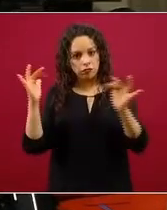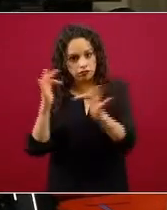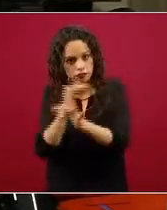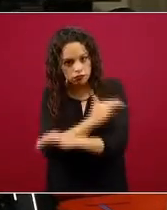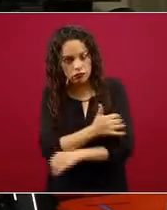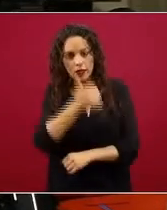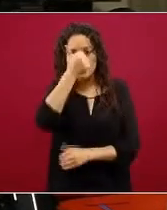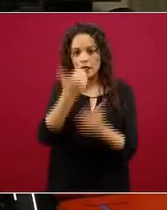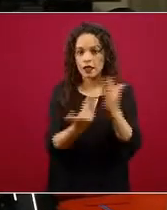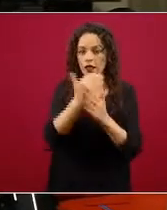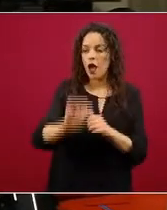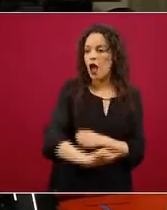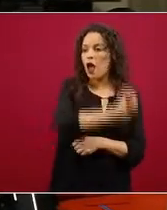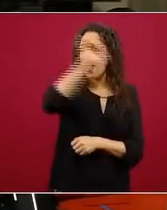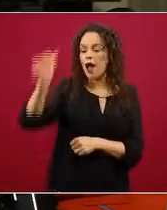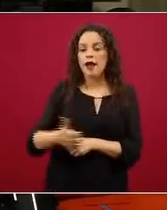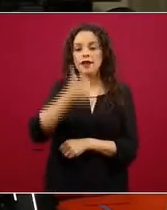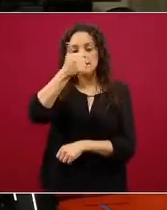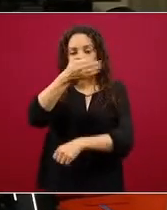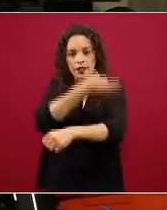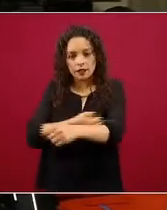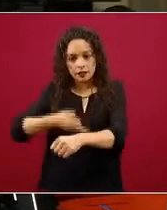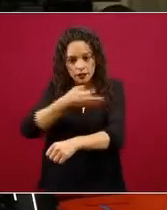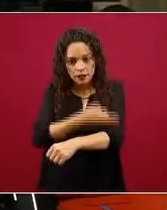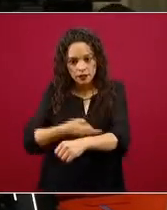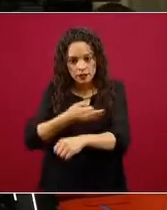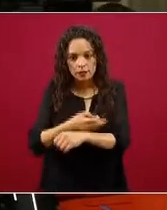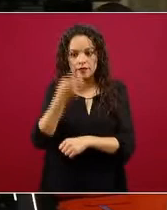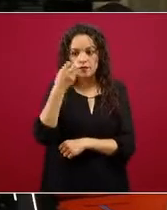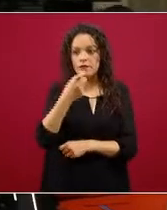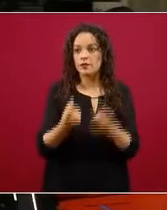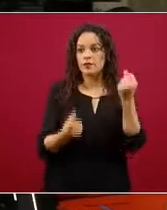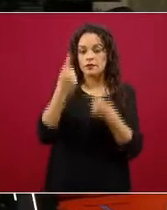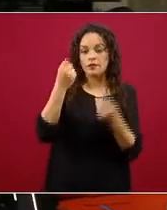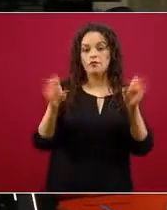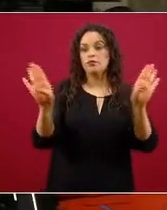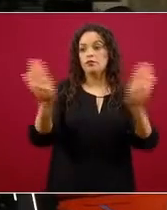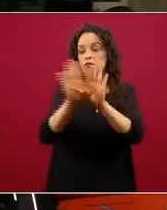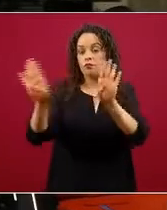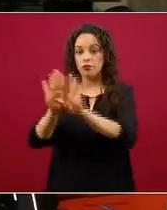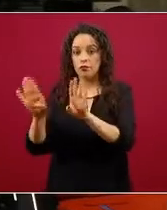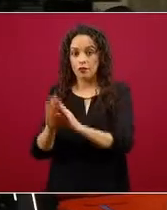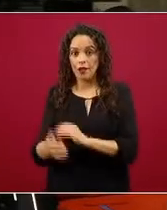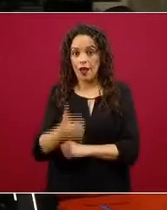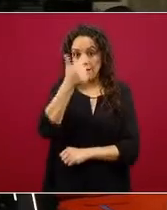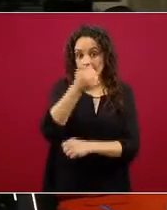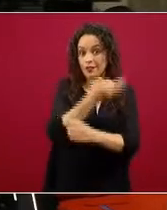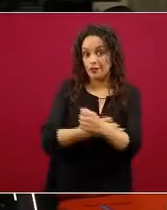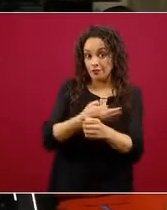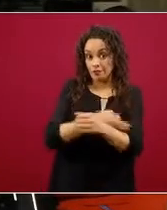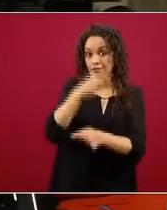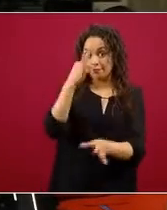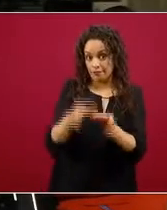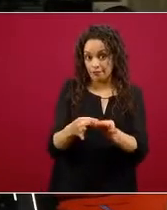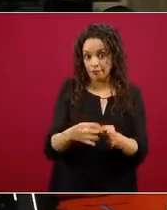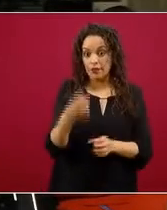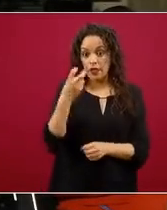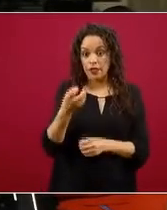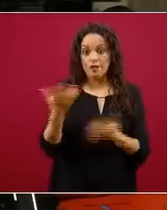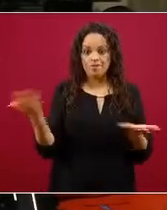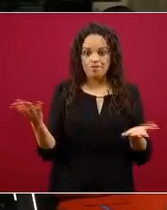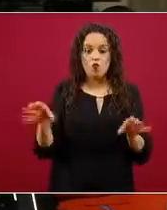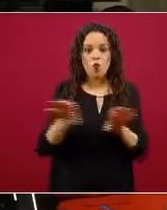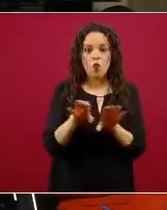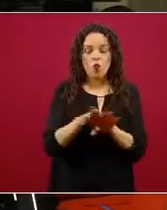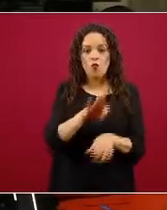a seis de la tarde, y esto implica que además los supermercados cierran a las seis de la tarde, esto nos limita muchísimo la capacidad de